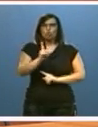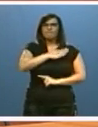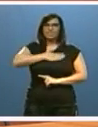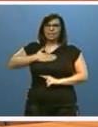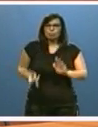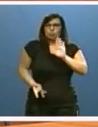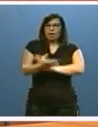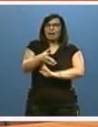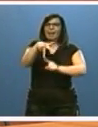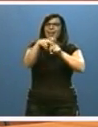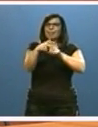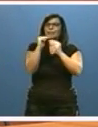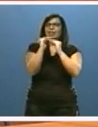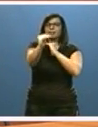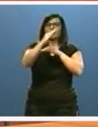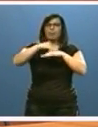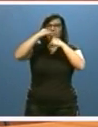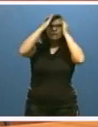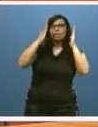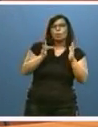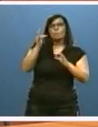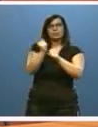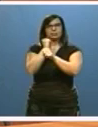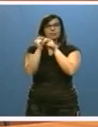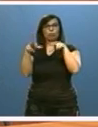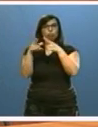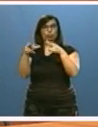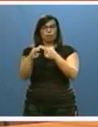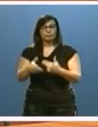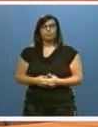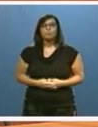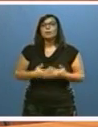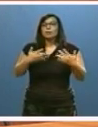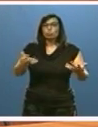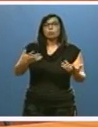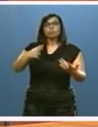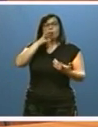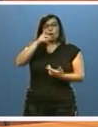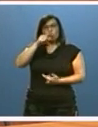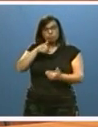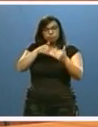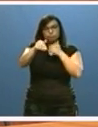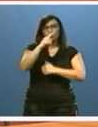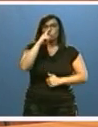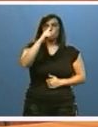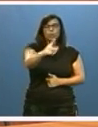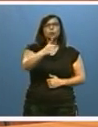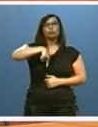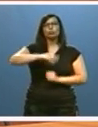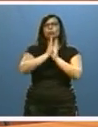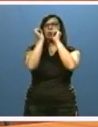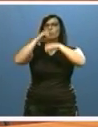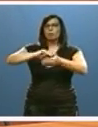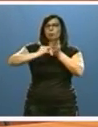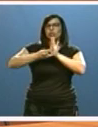instrumento estable de atención y de trabajo social. Para ello, a lo largo de los próximos 12 meses, aprobaremos un